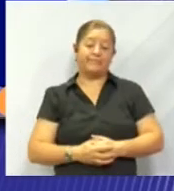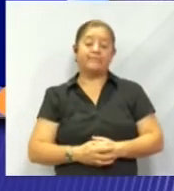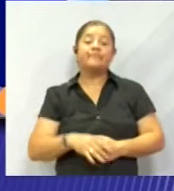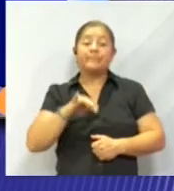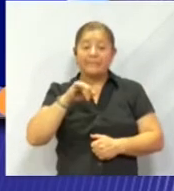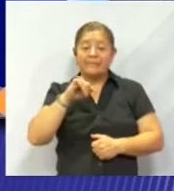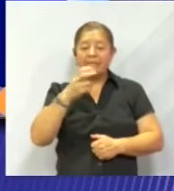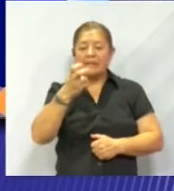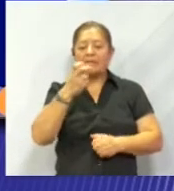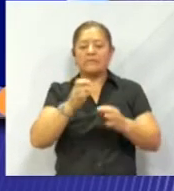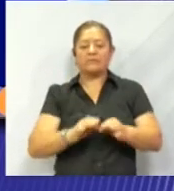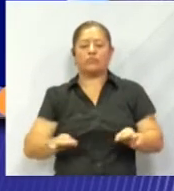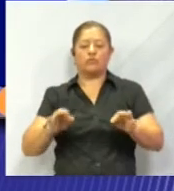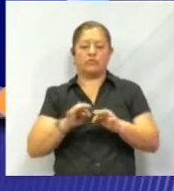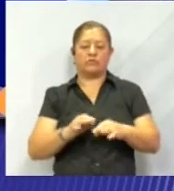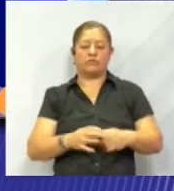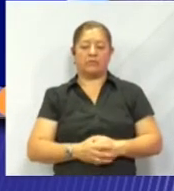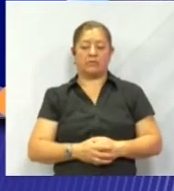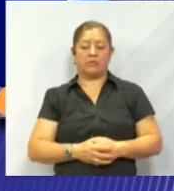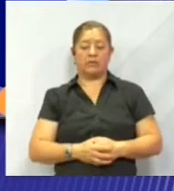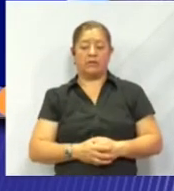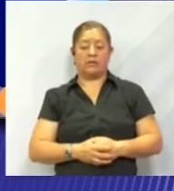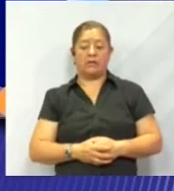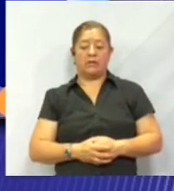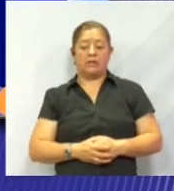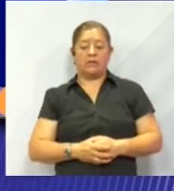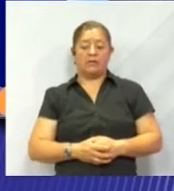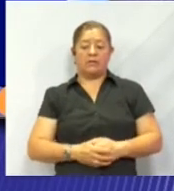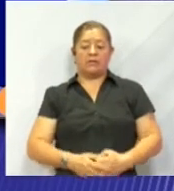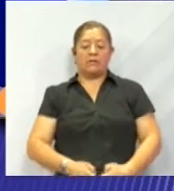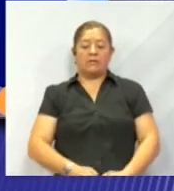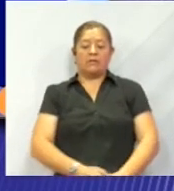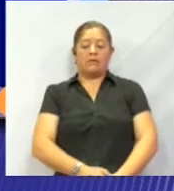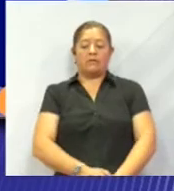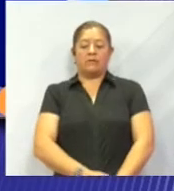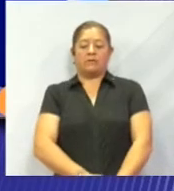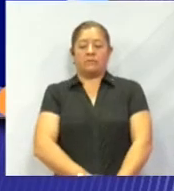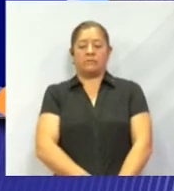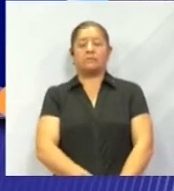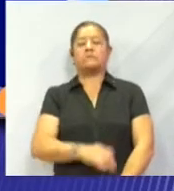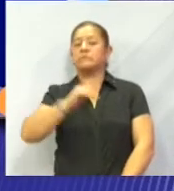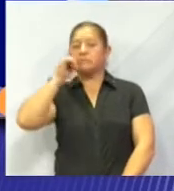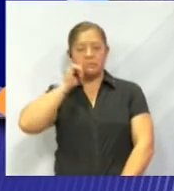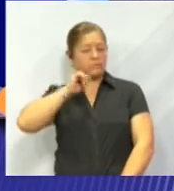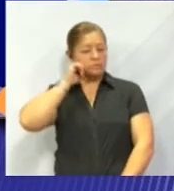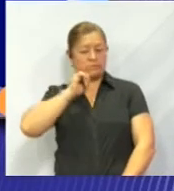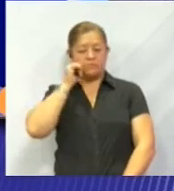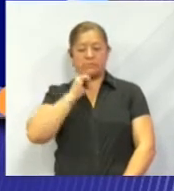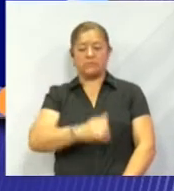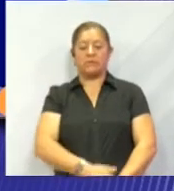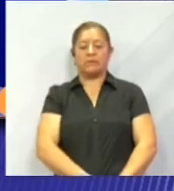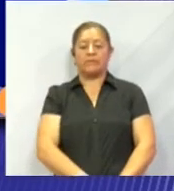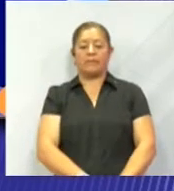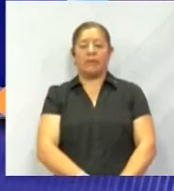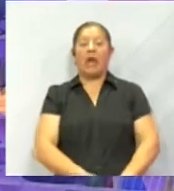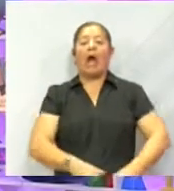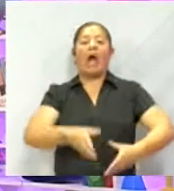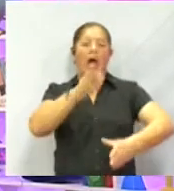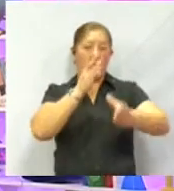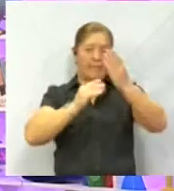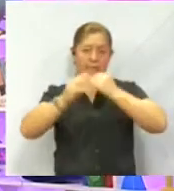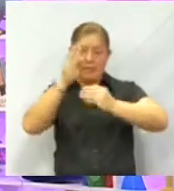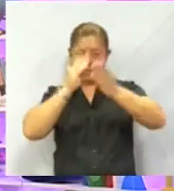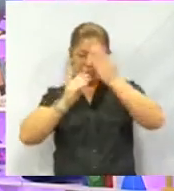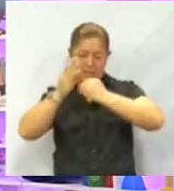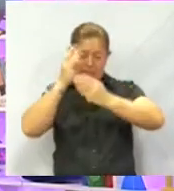De hecho, eso es lo más importante, no solo de aquí de nuestro programa, sino de toda la vida siempre, mantenernos aprendiendo todo el tiempo